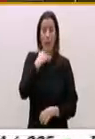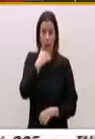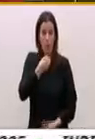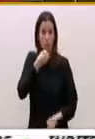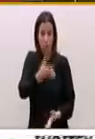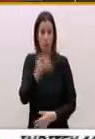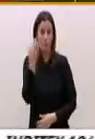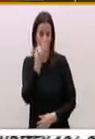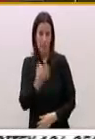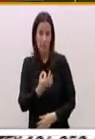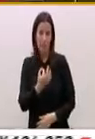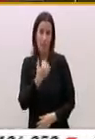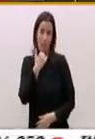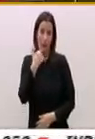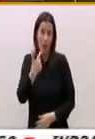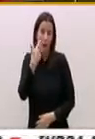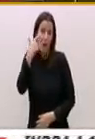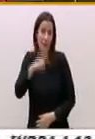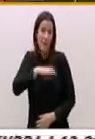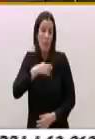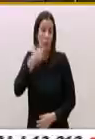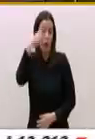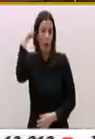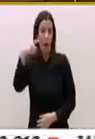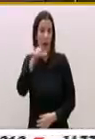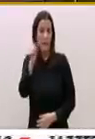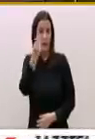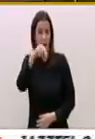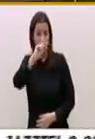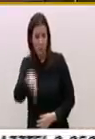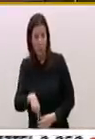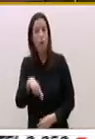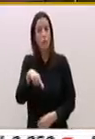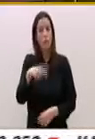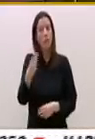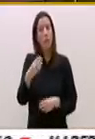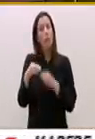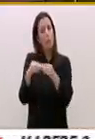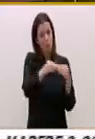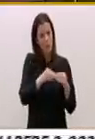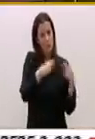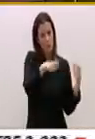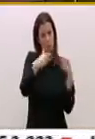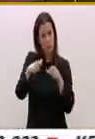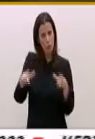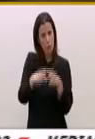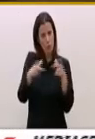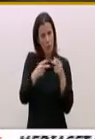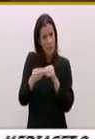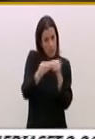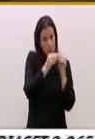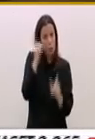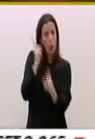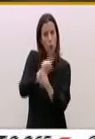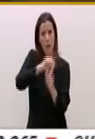suscita el señor Gallardón es que concita la unanimidad de distintos sectores sociales en contra de sus leyes, algunas